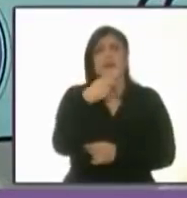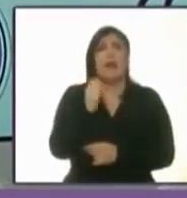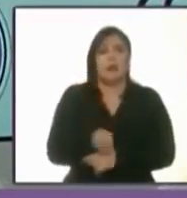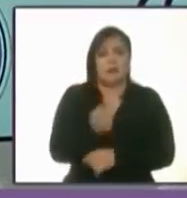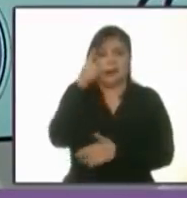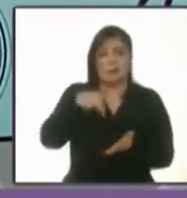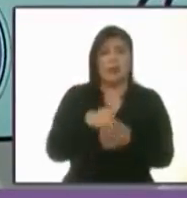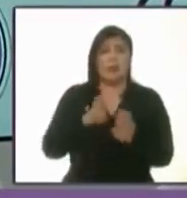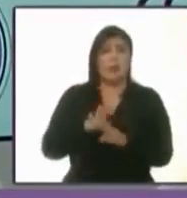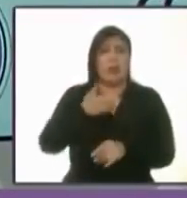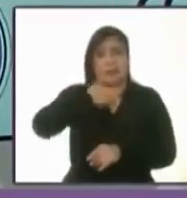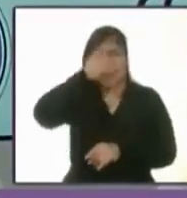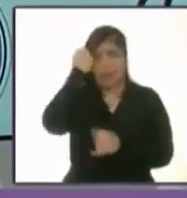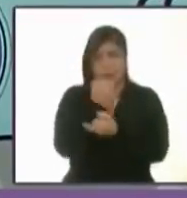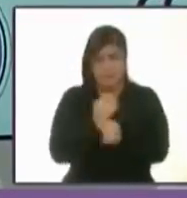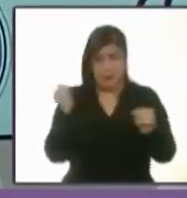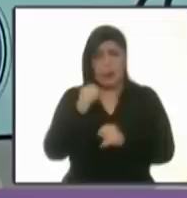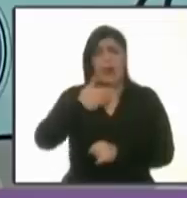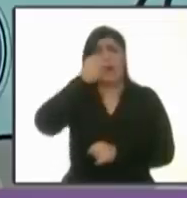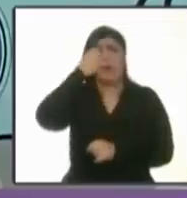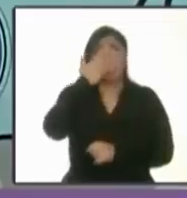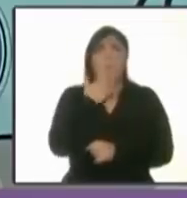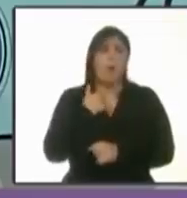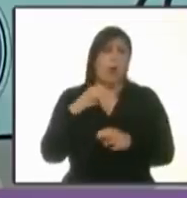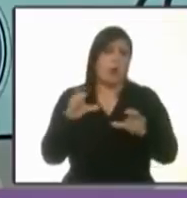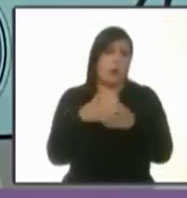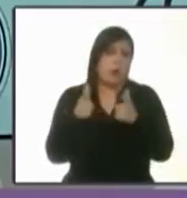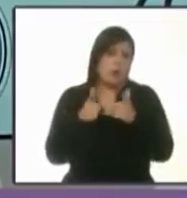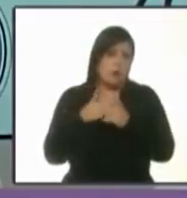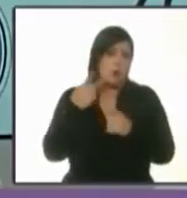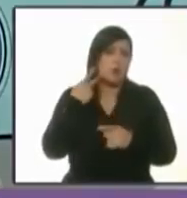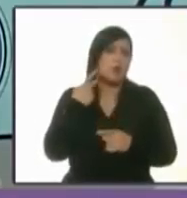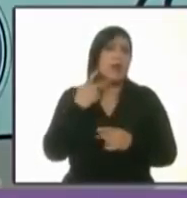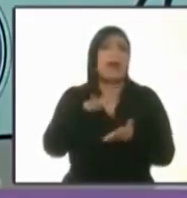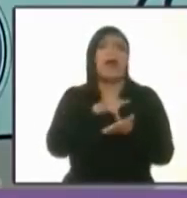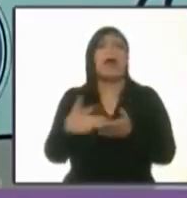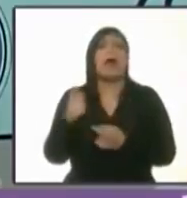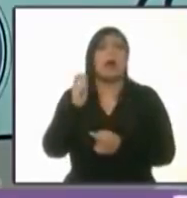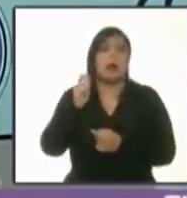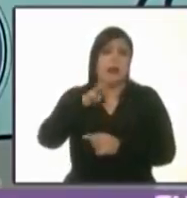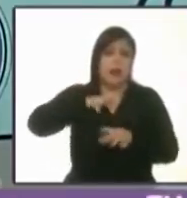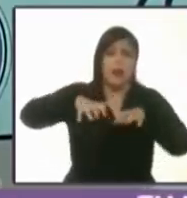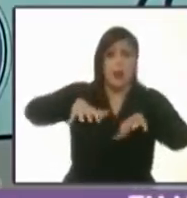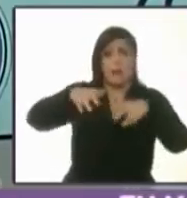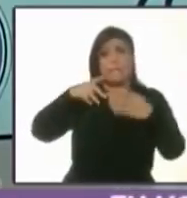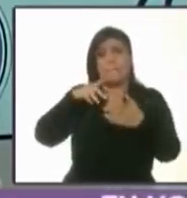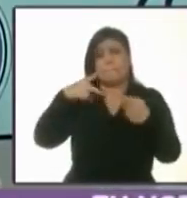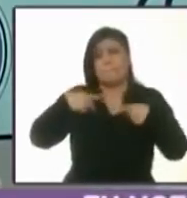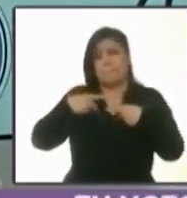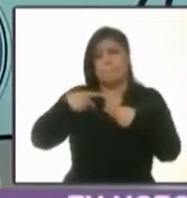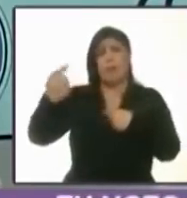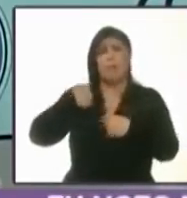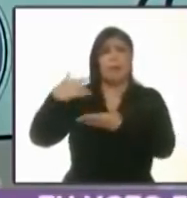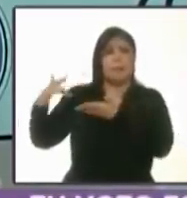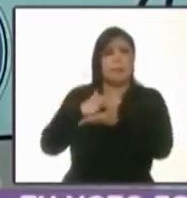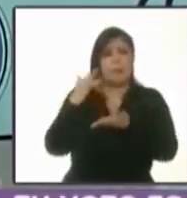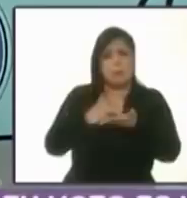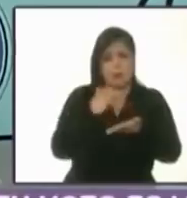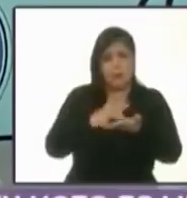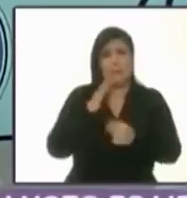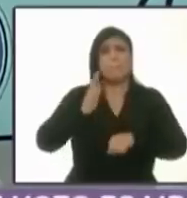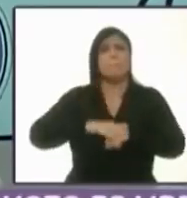candidata independiente. Existe una candidata sin partido y esa es gracias a todos ustedes que me dieron su apoyo